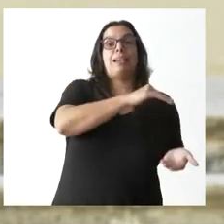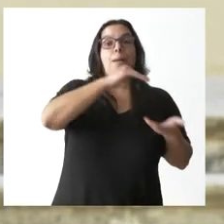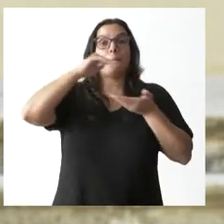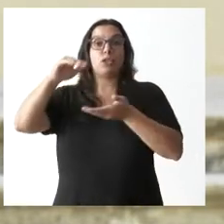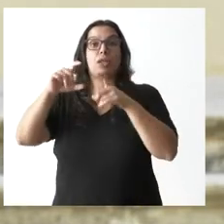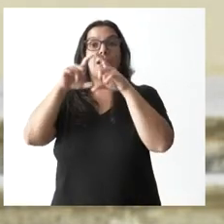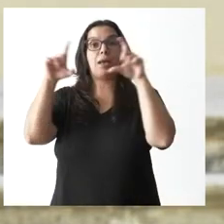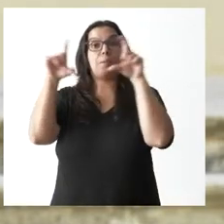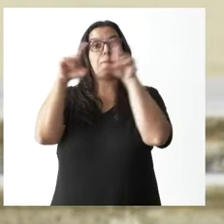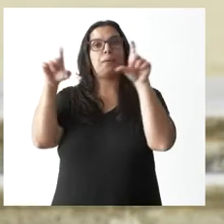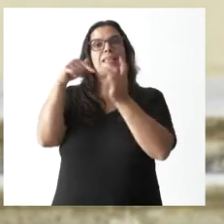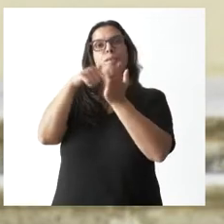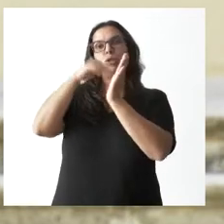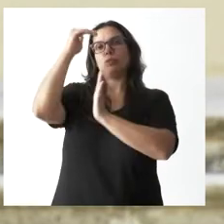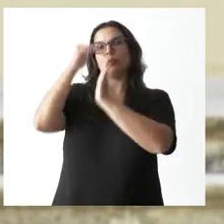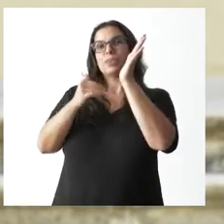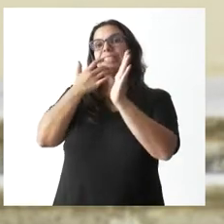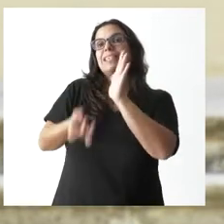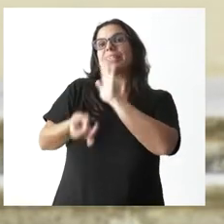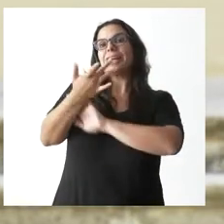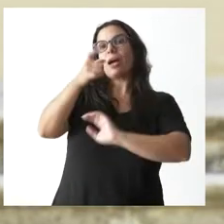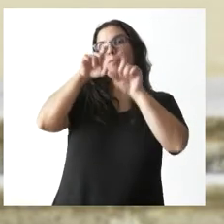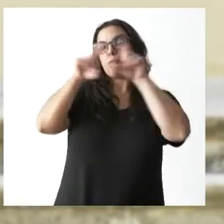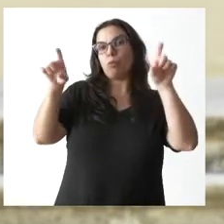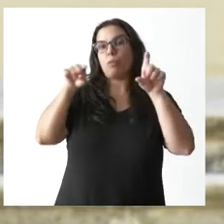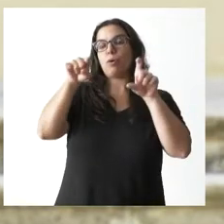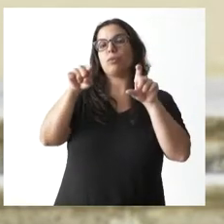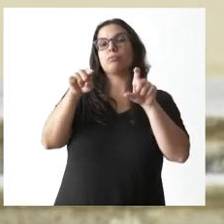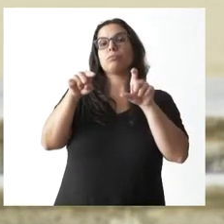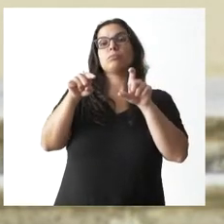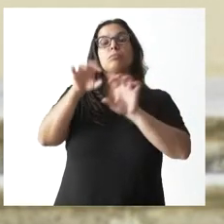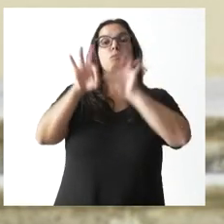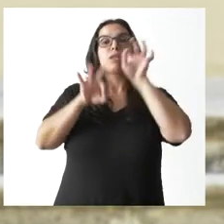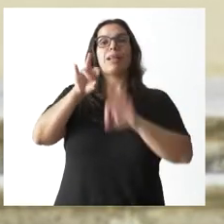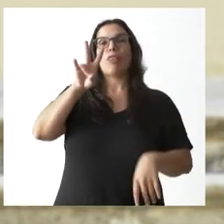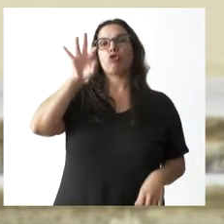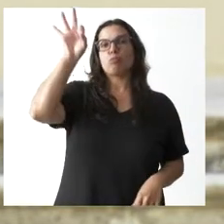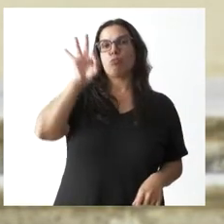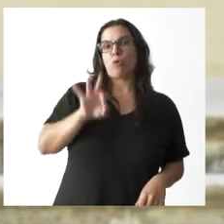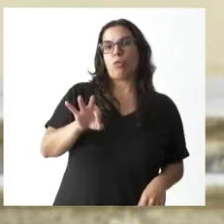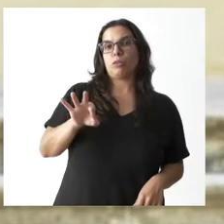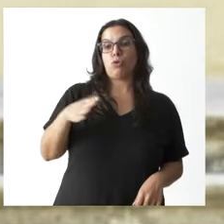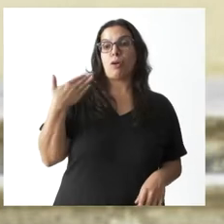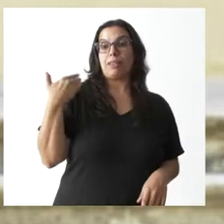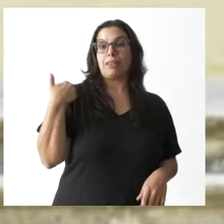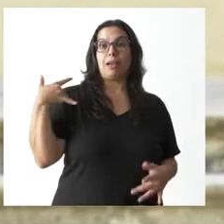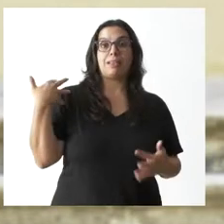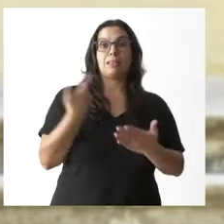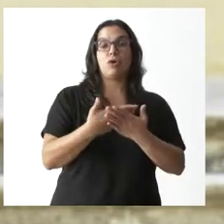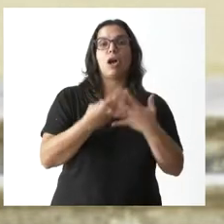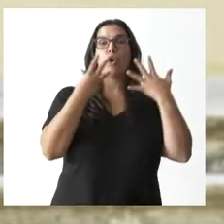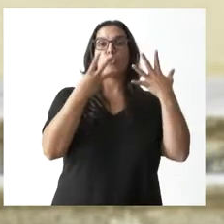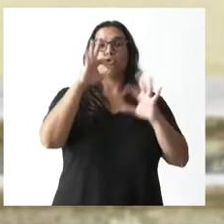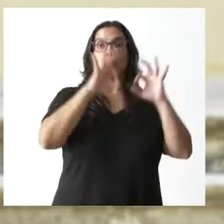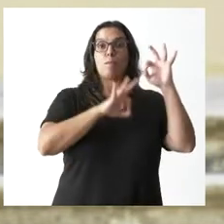se instalen en el mundo rural fijándolo en un 2% frente al 8% que